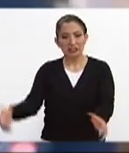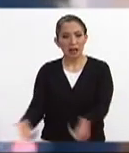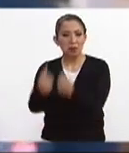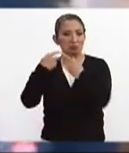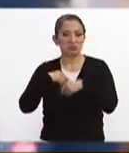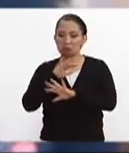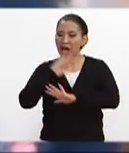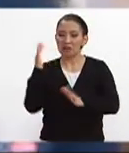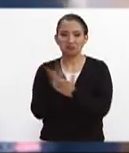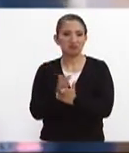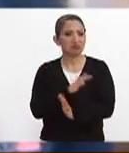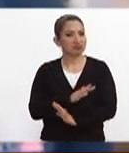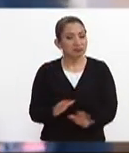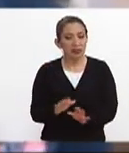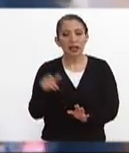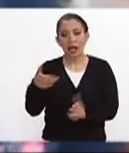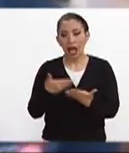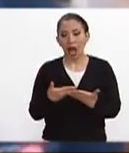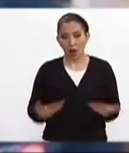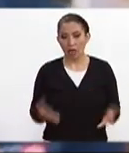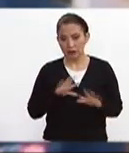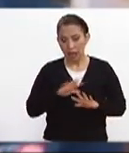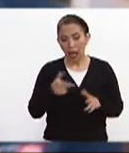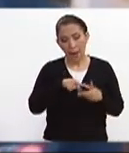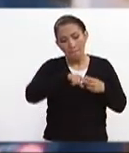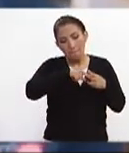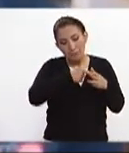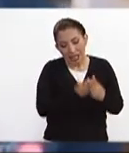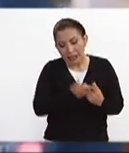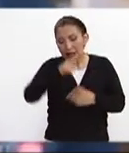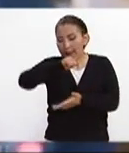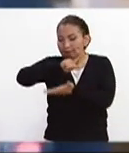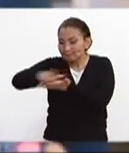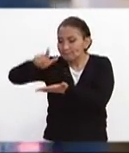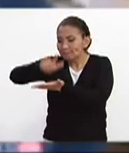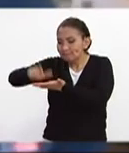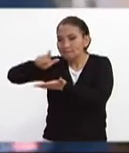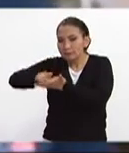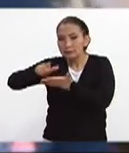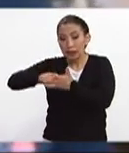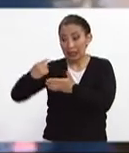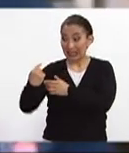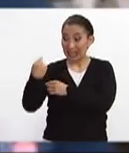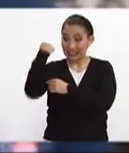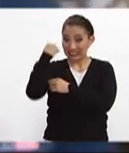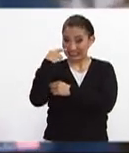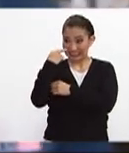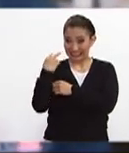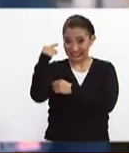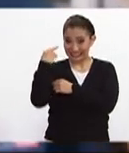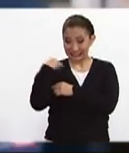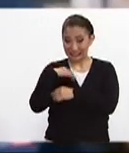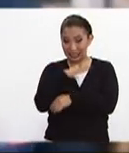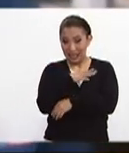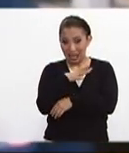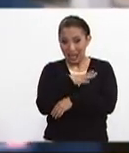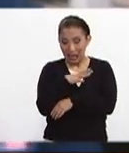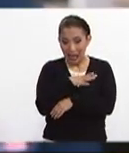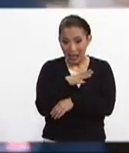rescate y ahora ya se procede a la remoción de escombros como puedes observar tras de mí pues